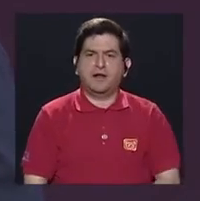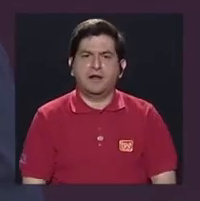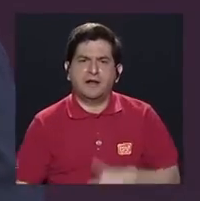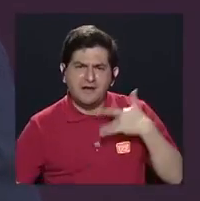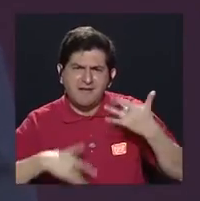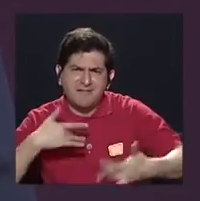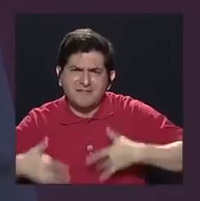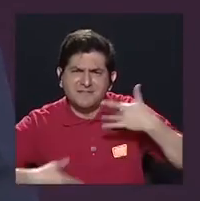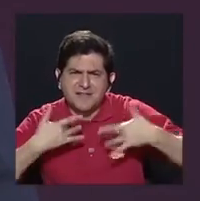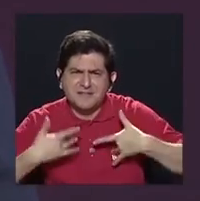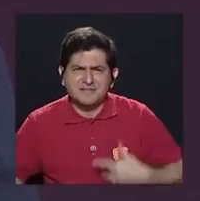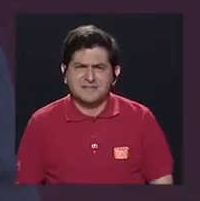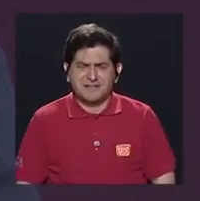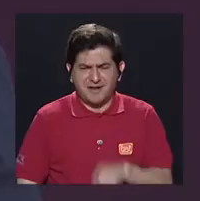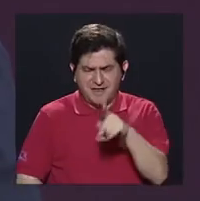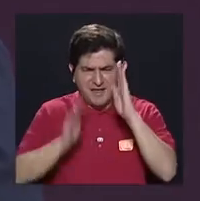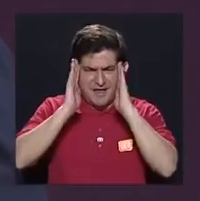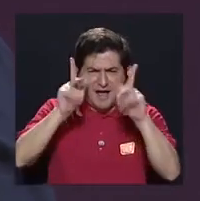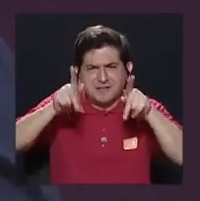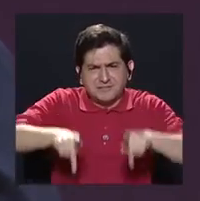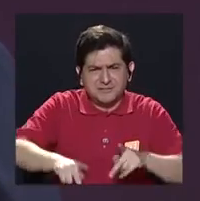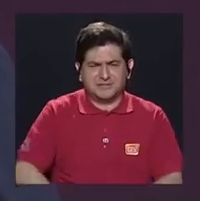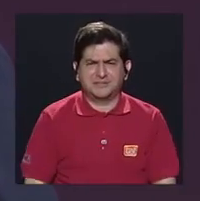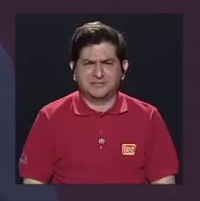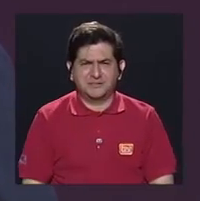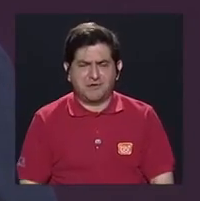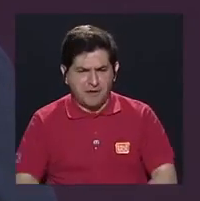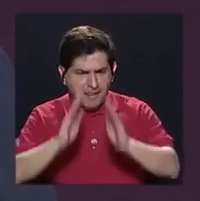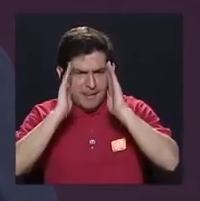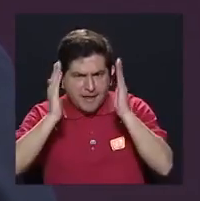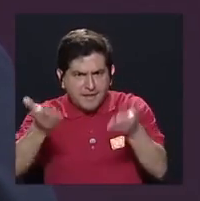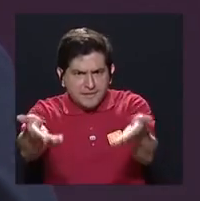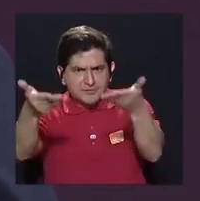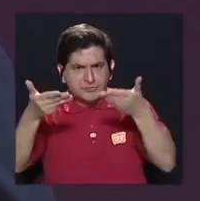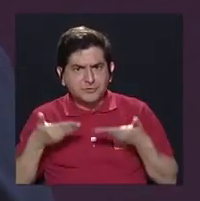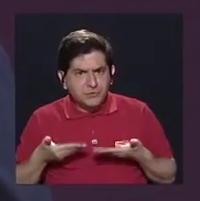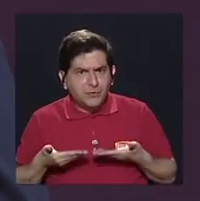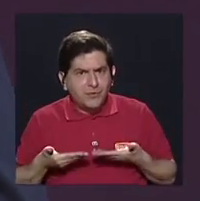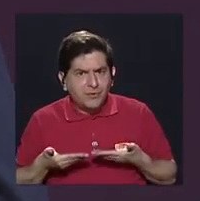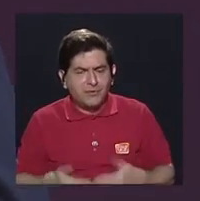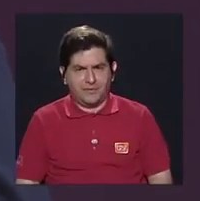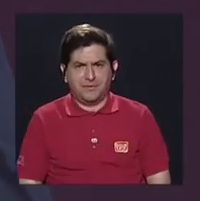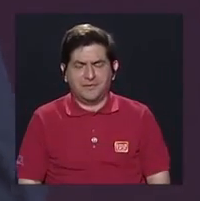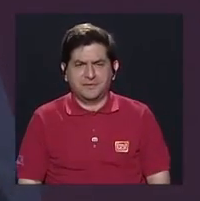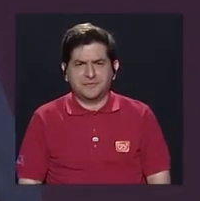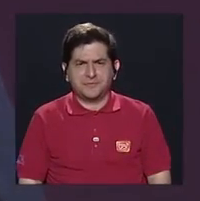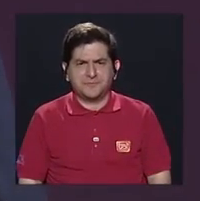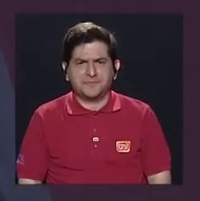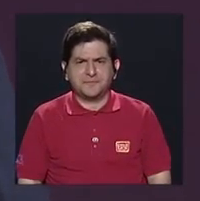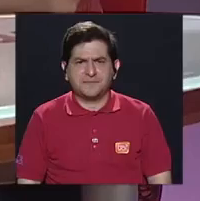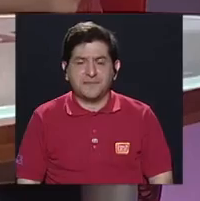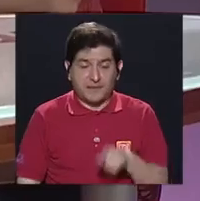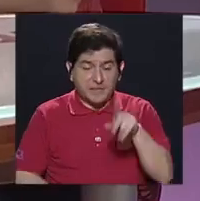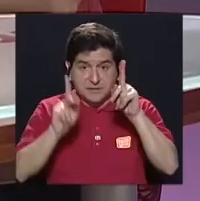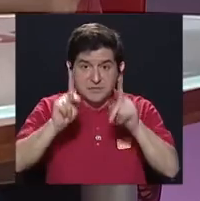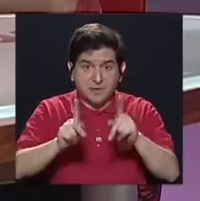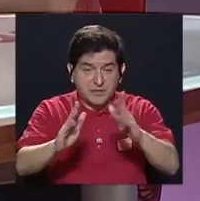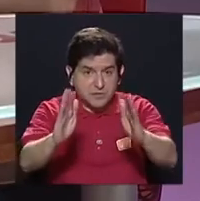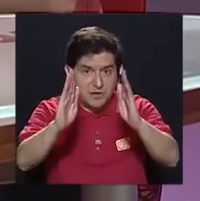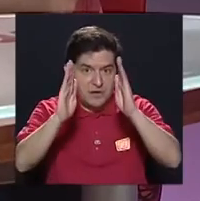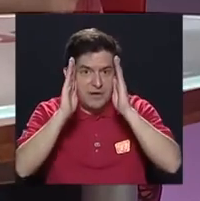la sensibilidad con que le entramos a la gente. Nos prestan una atención, nos prestan atención,